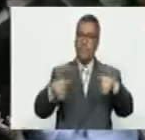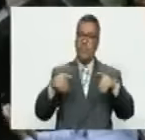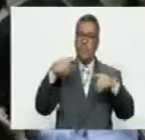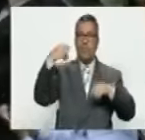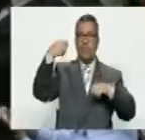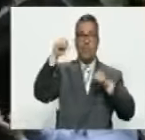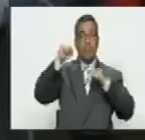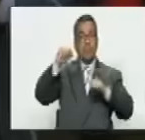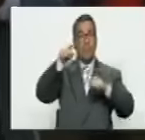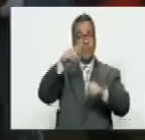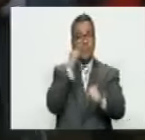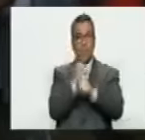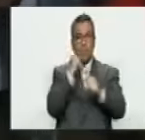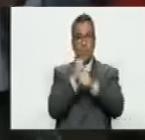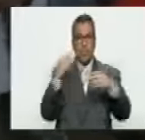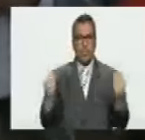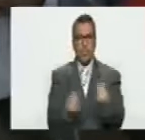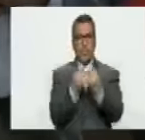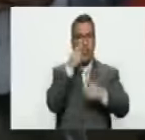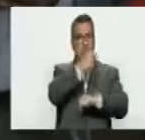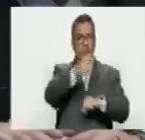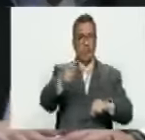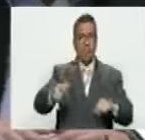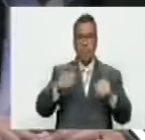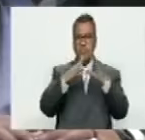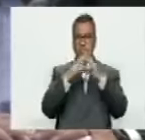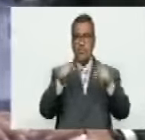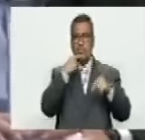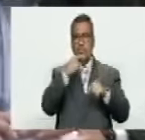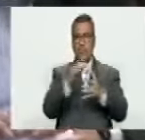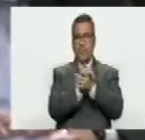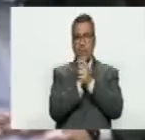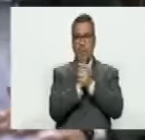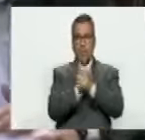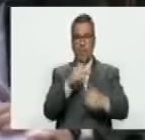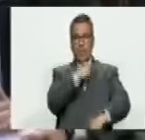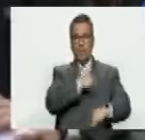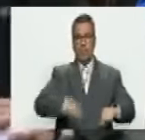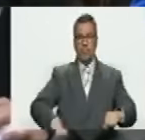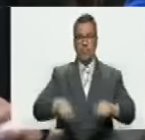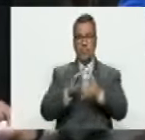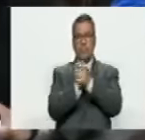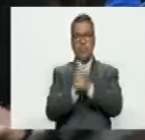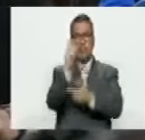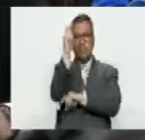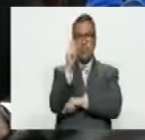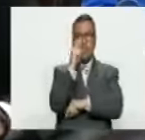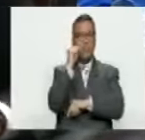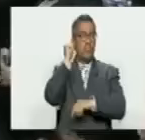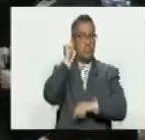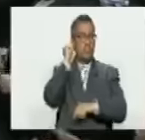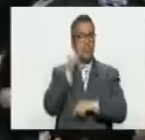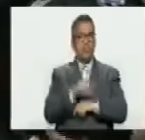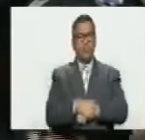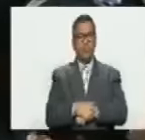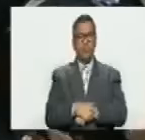socialismo y de trabajo junto al pueblo. Es todo, compañero presidente, compañeros diputados y diputadas.